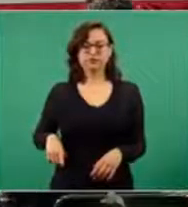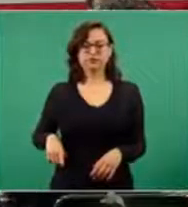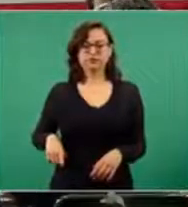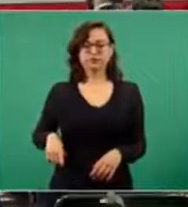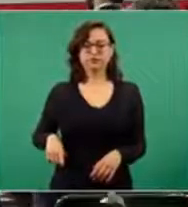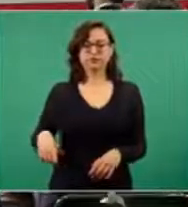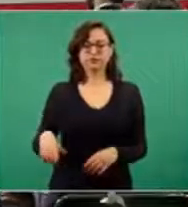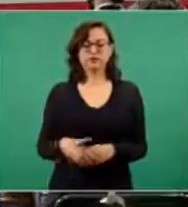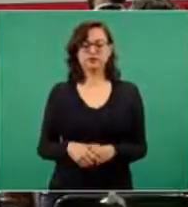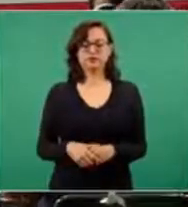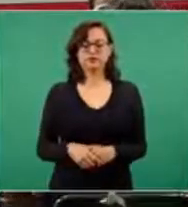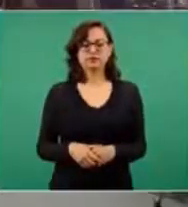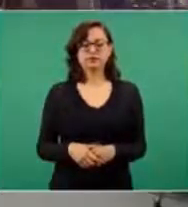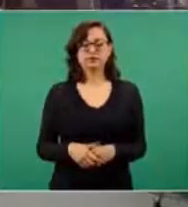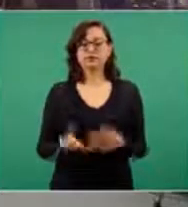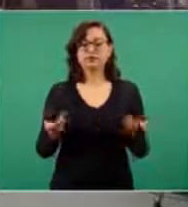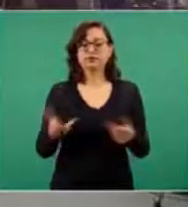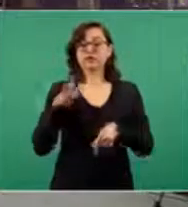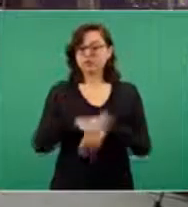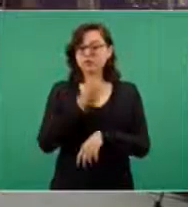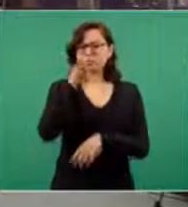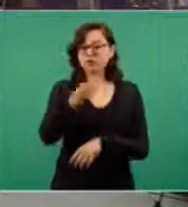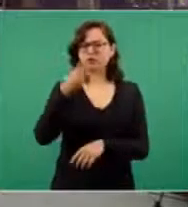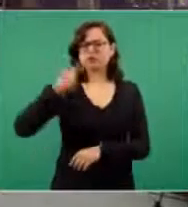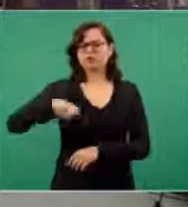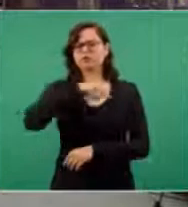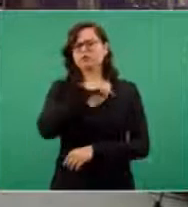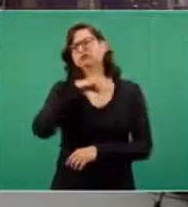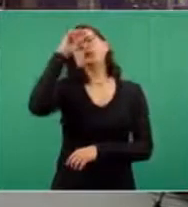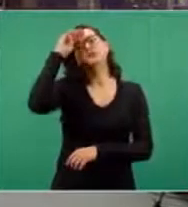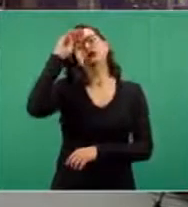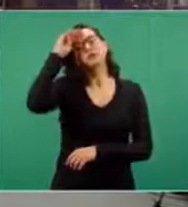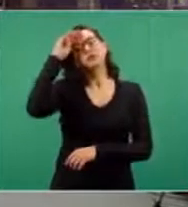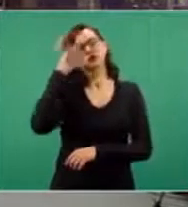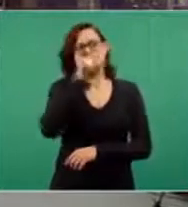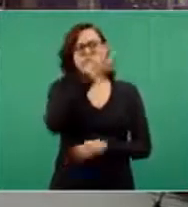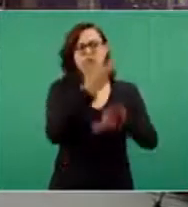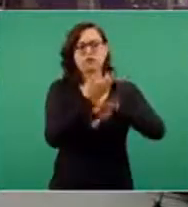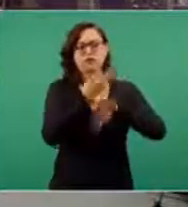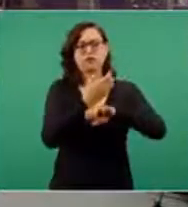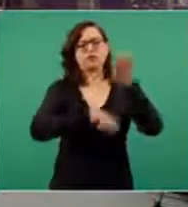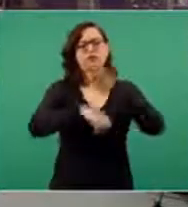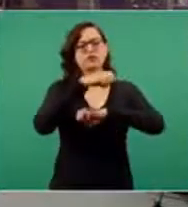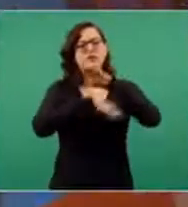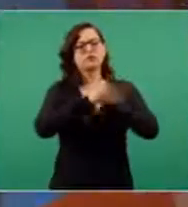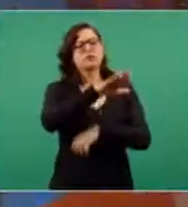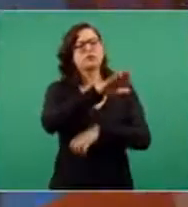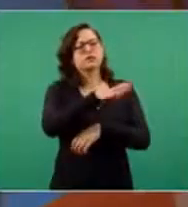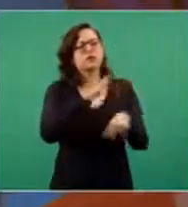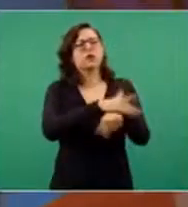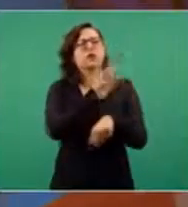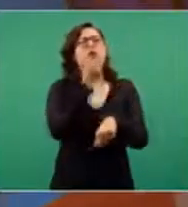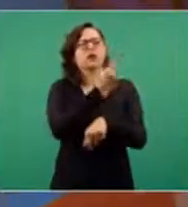Sobre el particular solicitamos que esta embajada confirme si se ha